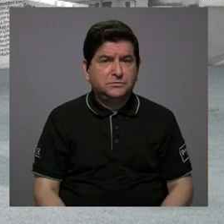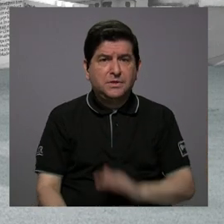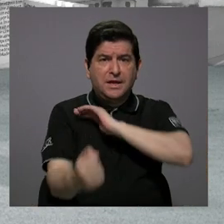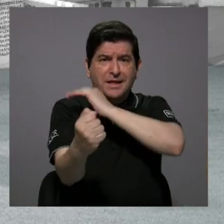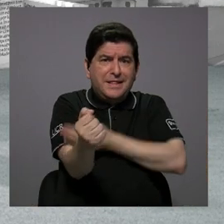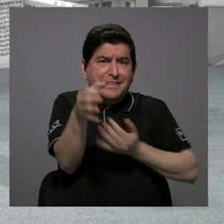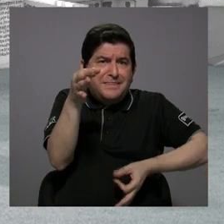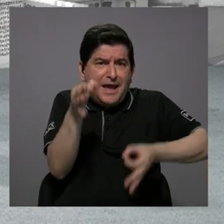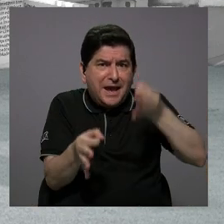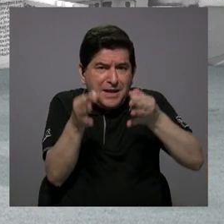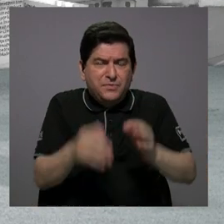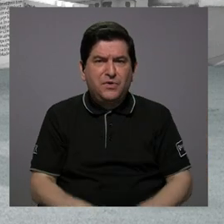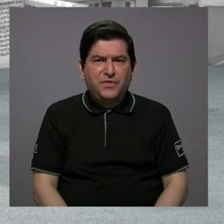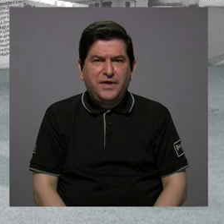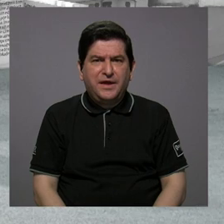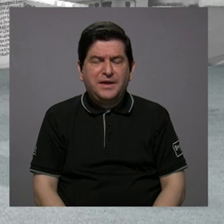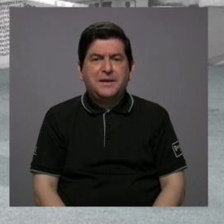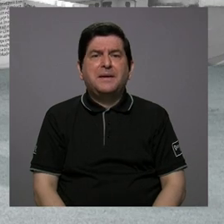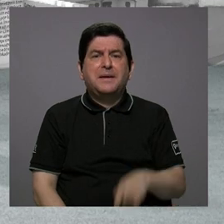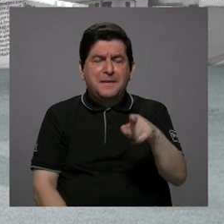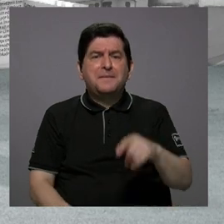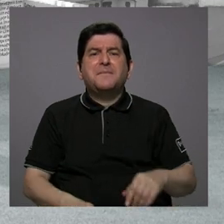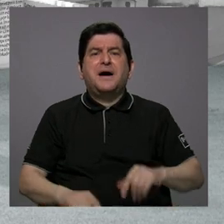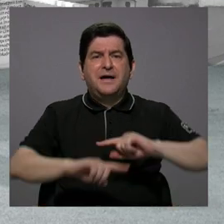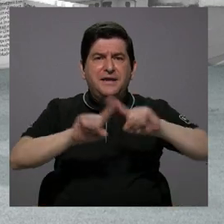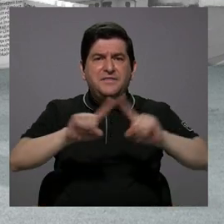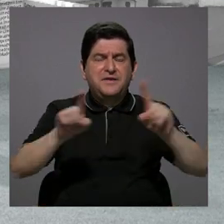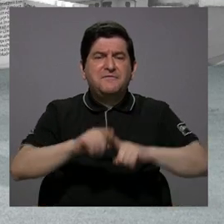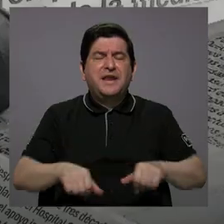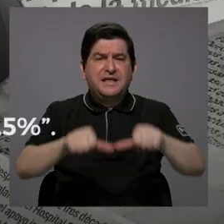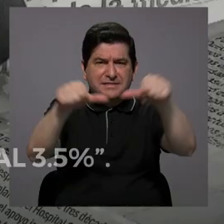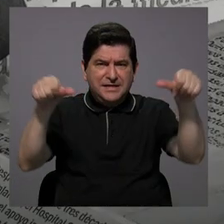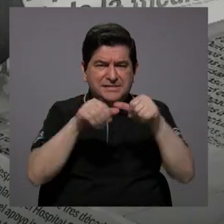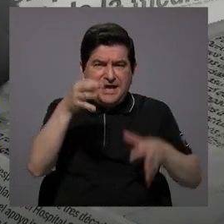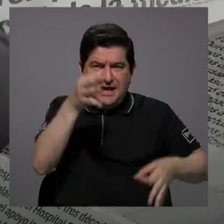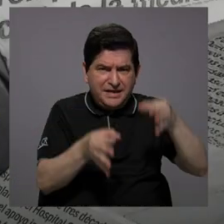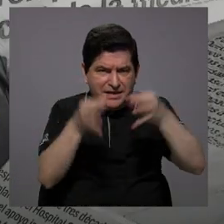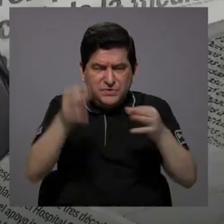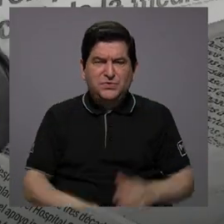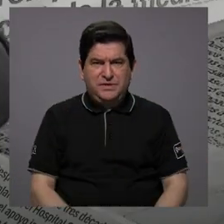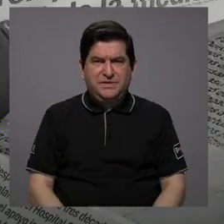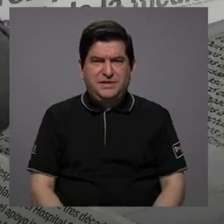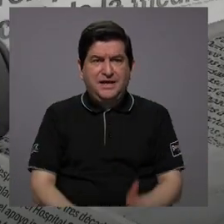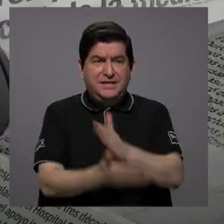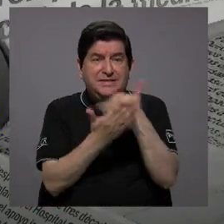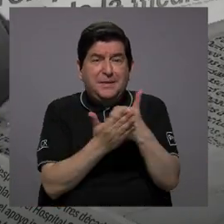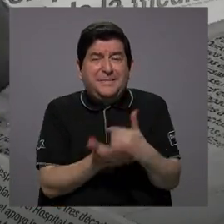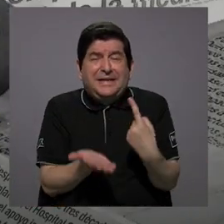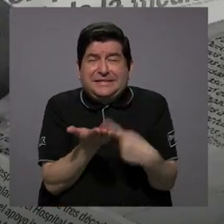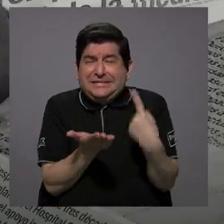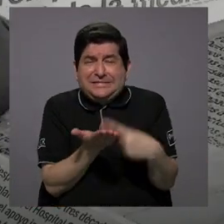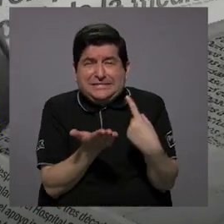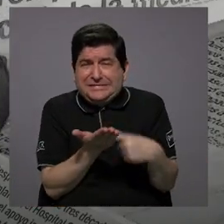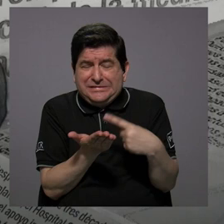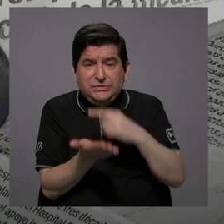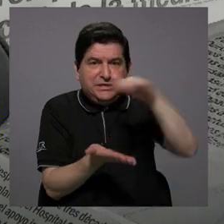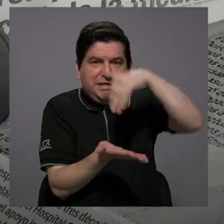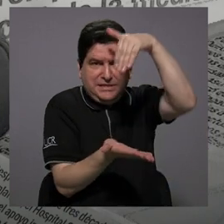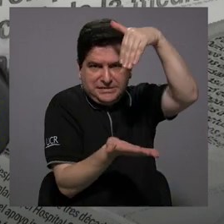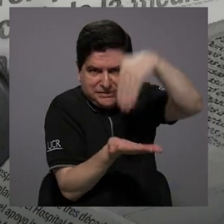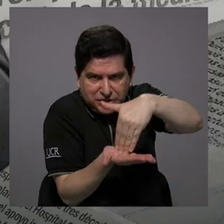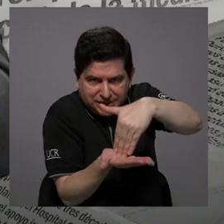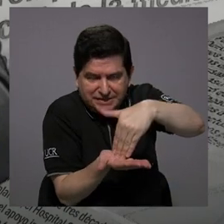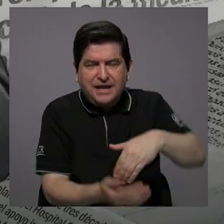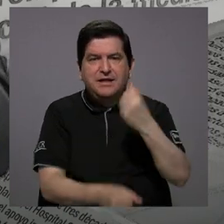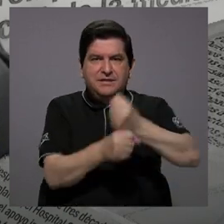Poder Judicial para la judicatura, para la jurisdicción, para el punto álgido y el punto central de